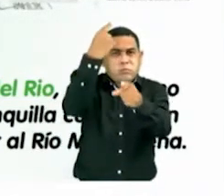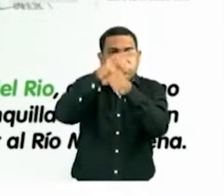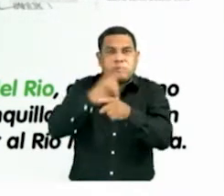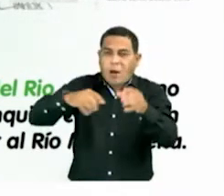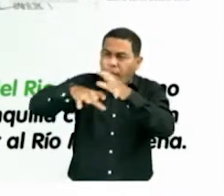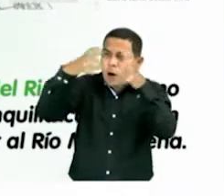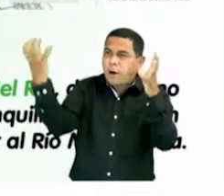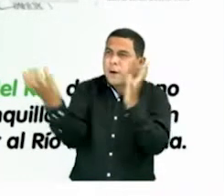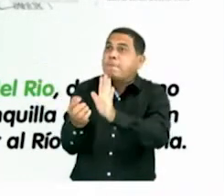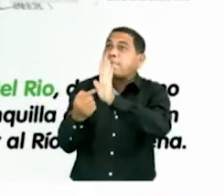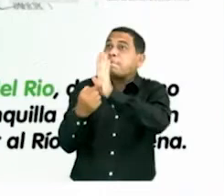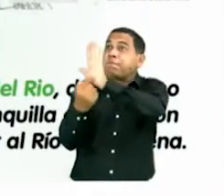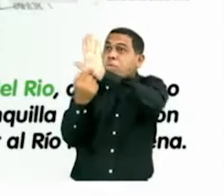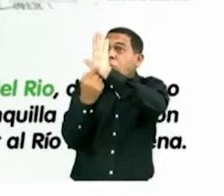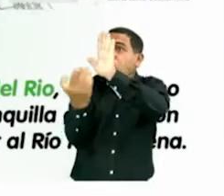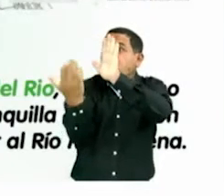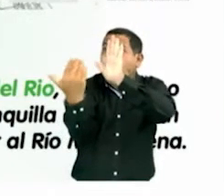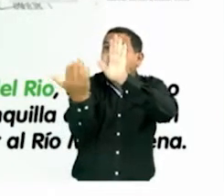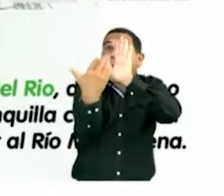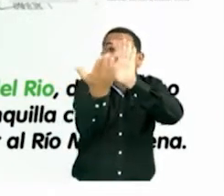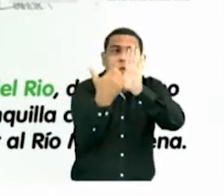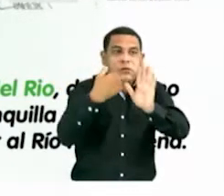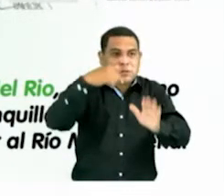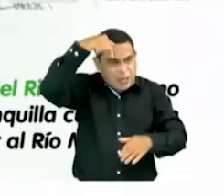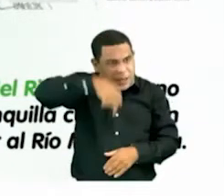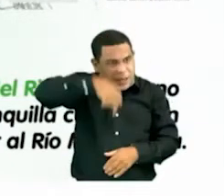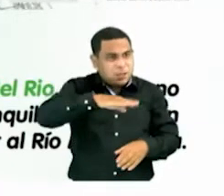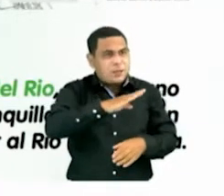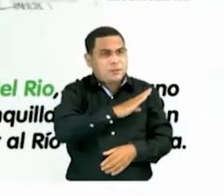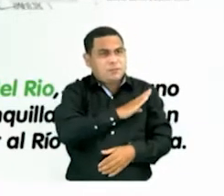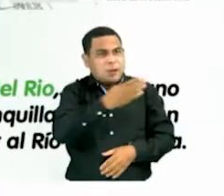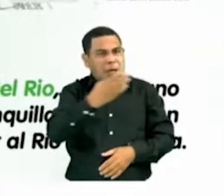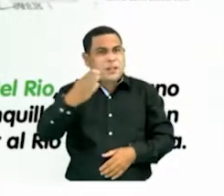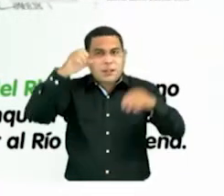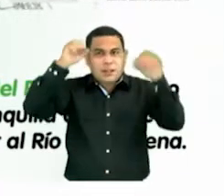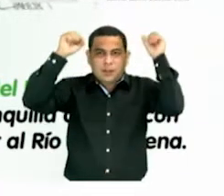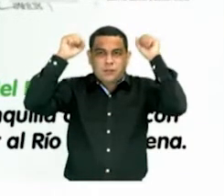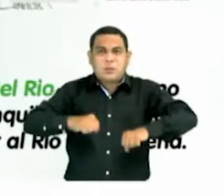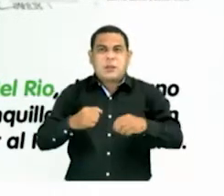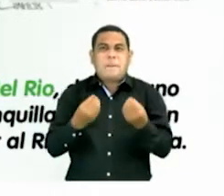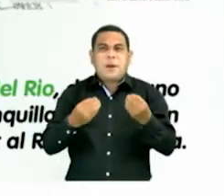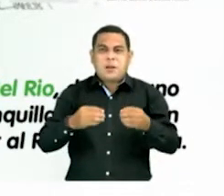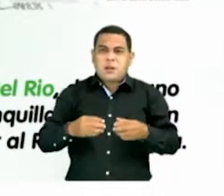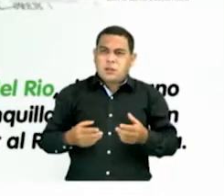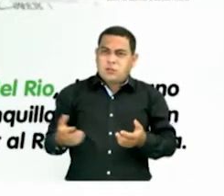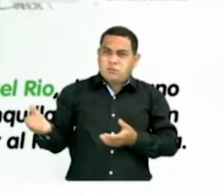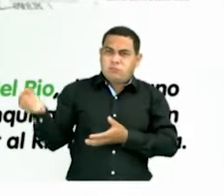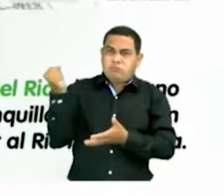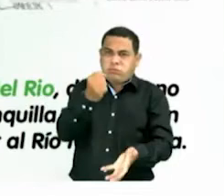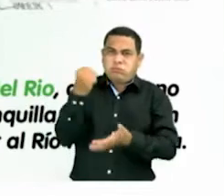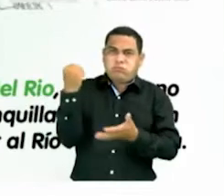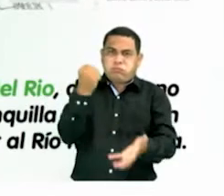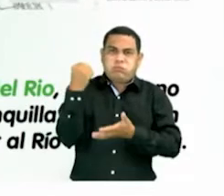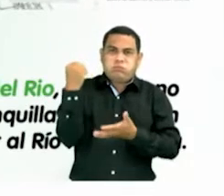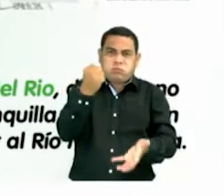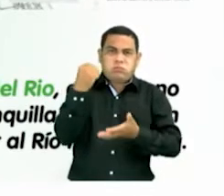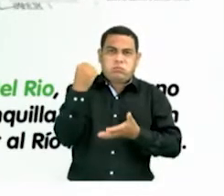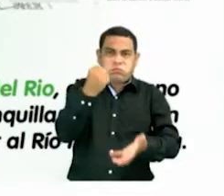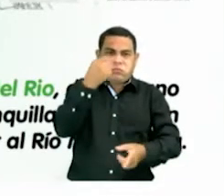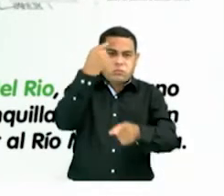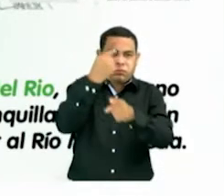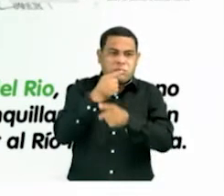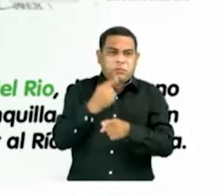todo el mundo y demostrarle a los desarrolladores urbanos que aquí pueden invertir para crecer, para encontrar una inversión